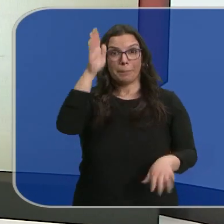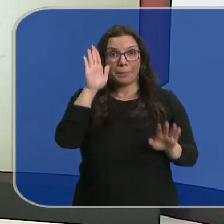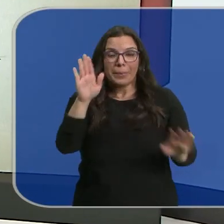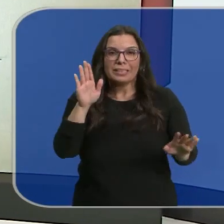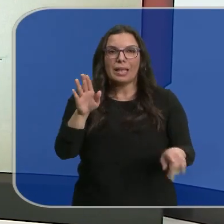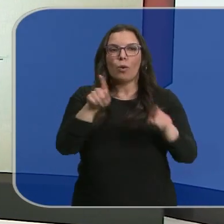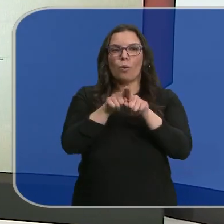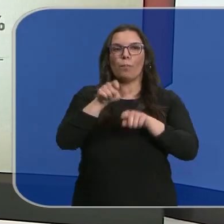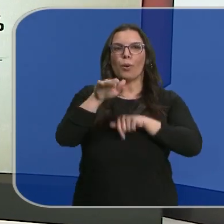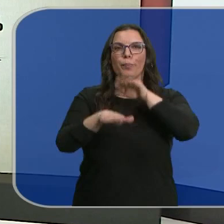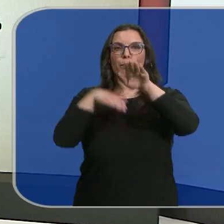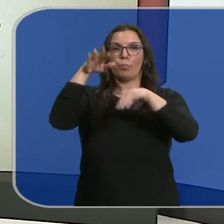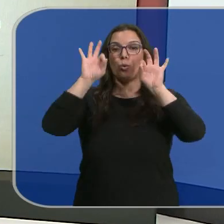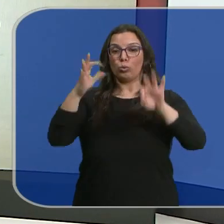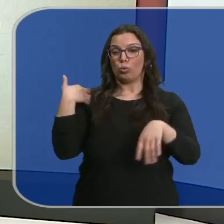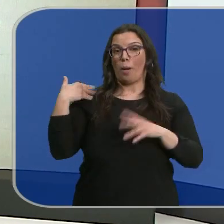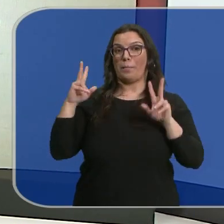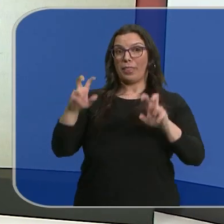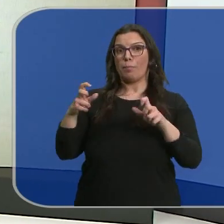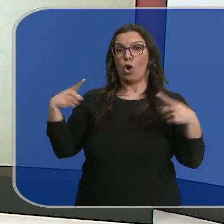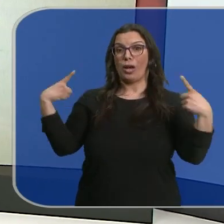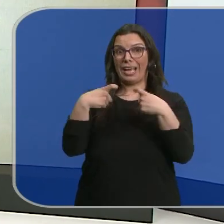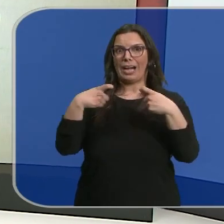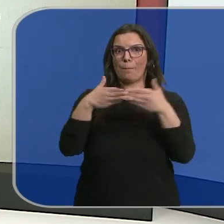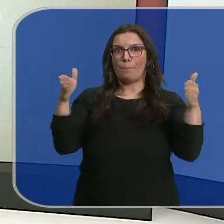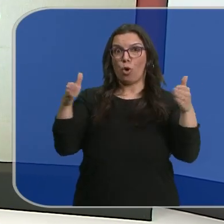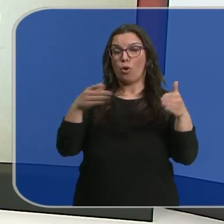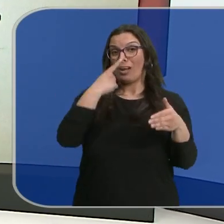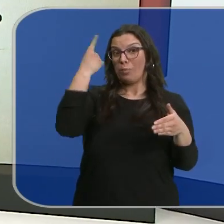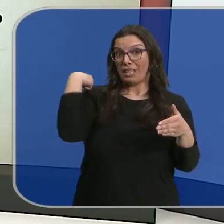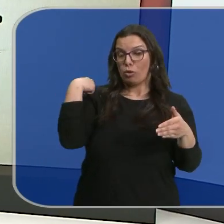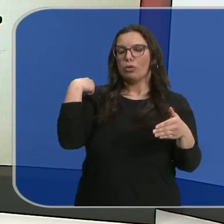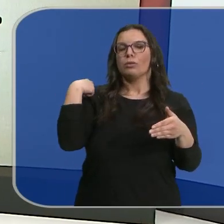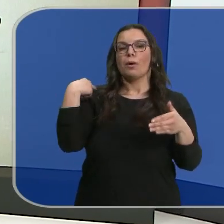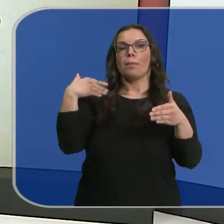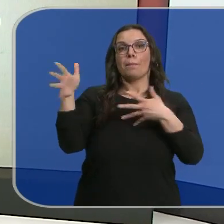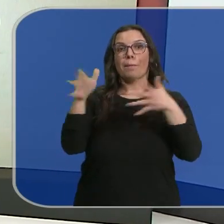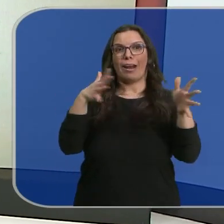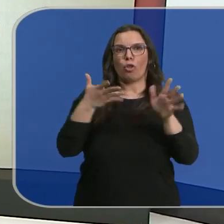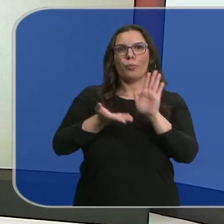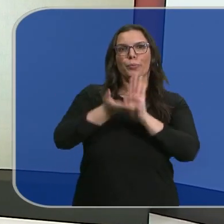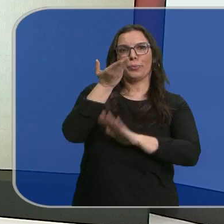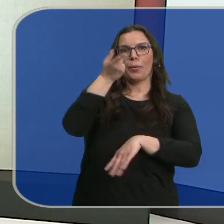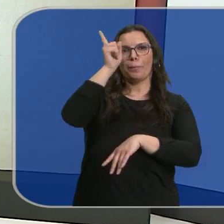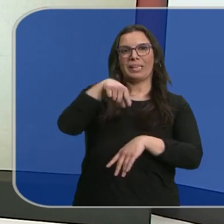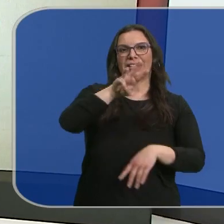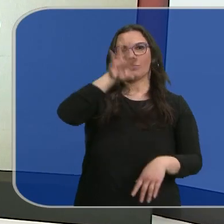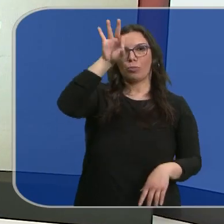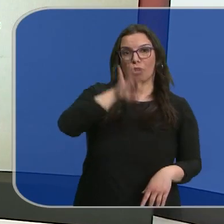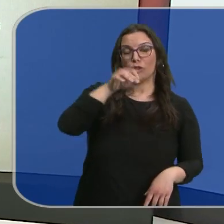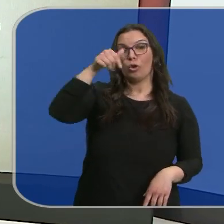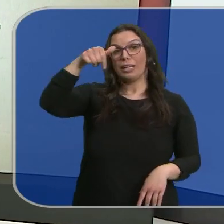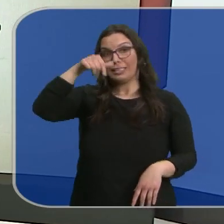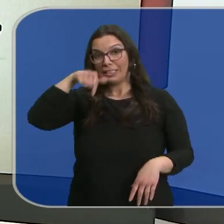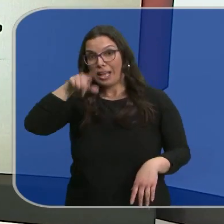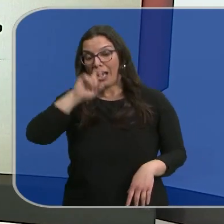cuenta el efecto escalón. El comienzo de la guerra en Ucrania hizo que en marzo de 2022 el incremento mensual fuera del 3% y este mes ha